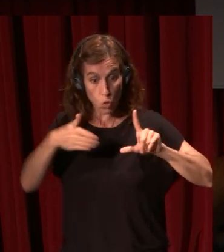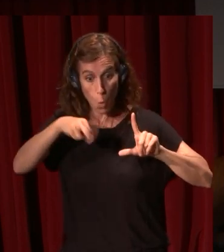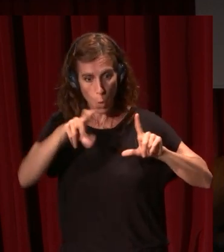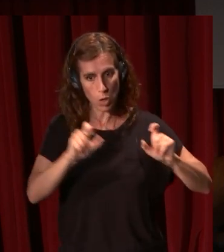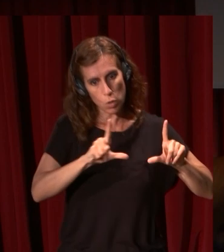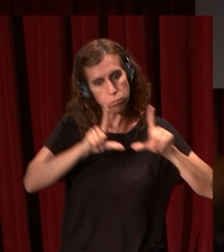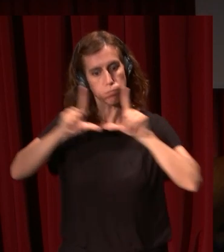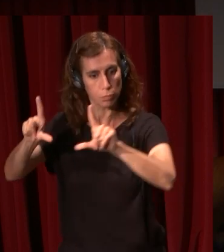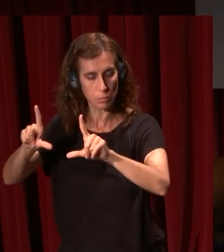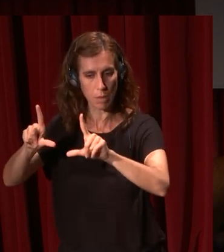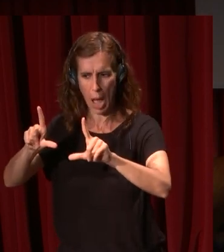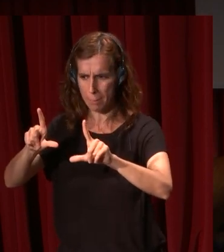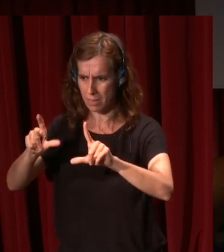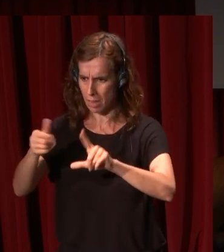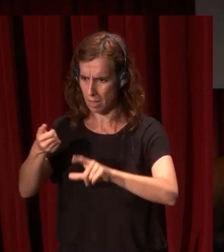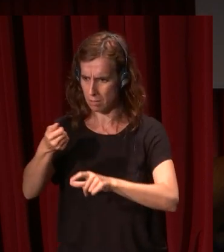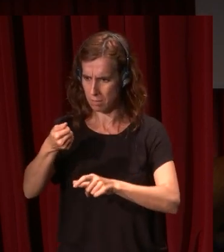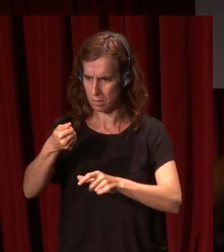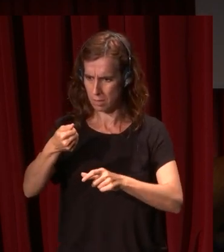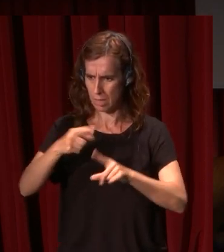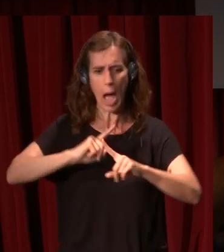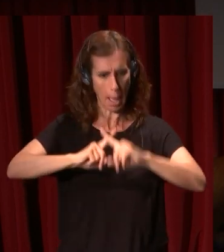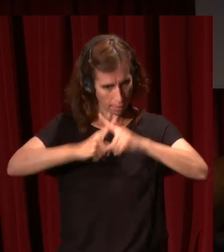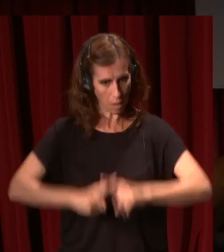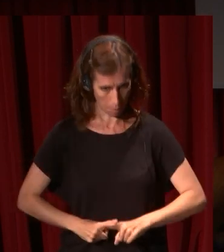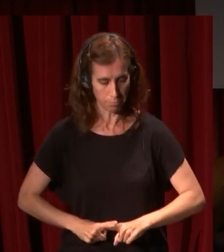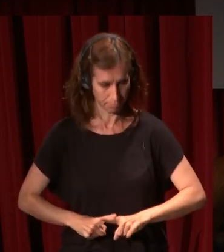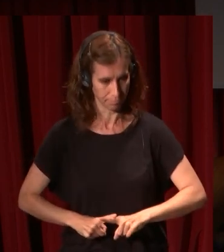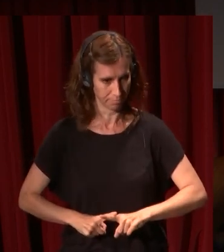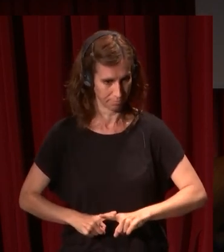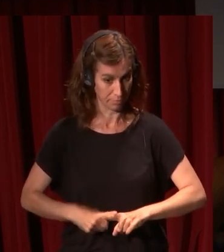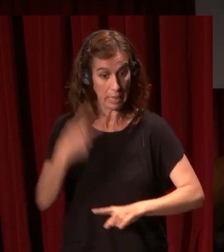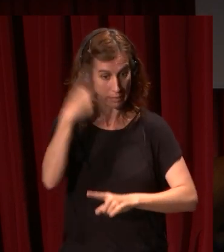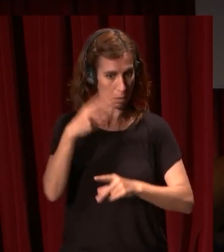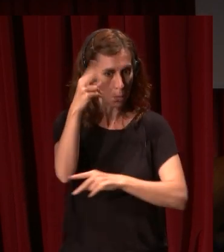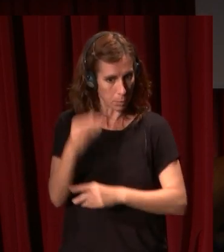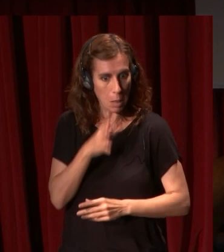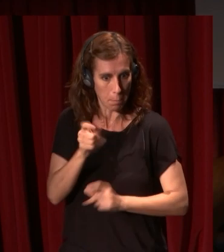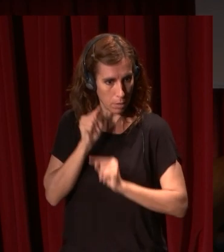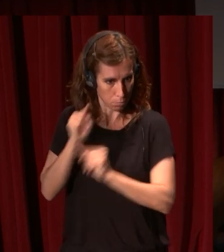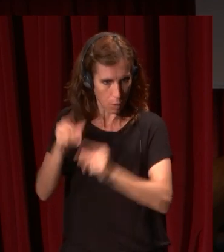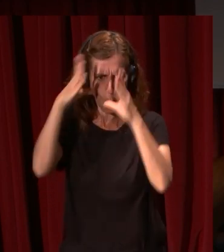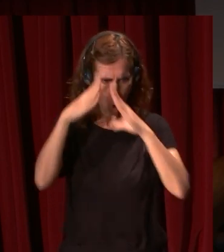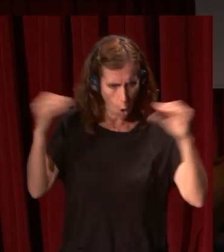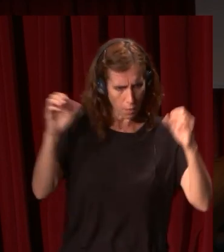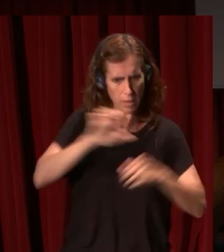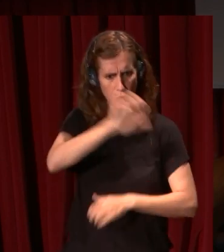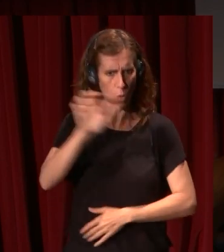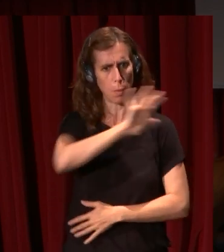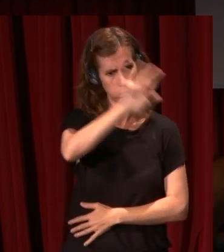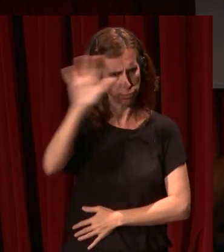Ámsterdam y aparecen en inventarios ahí después y sabemos que pinta para algunos de ellos no solo holandeses también de otros lugares de Europa